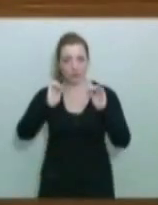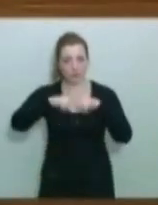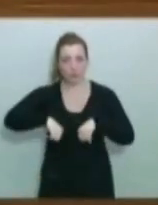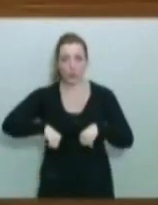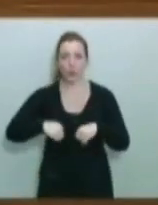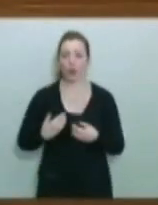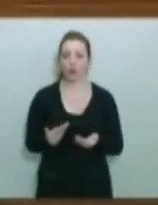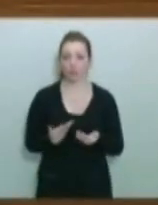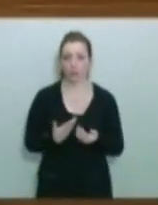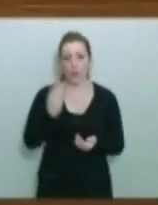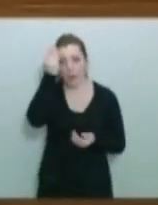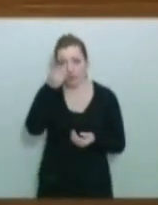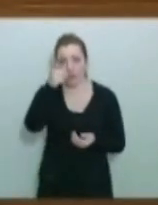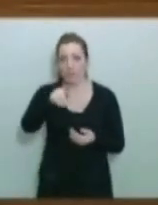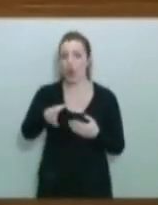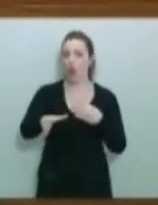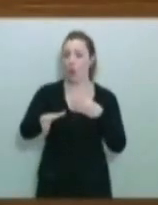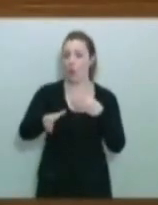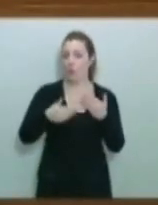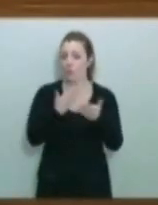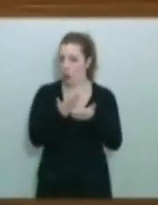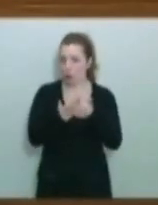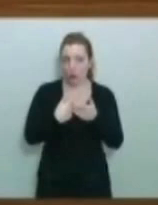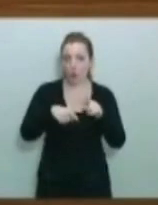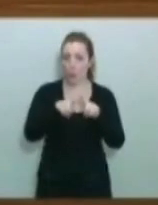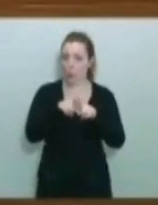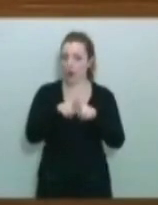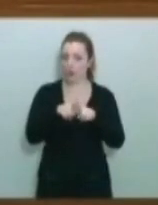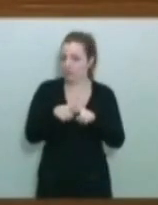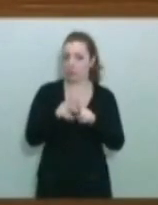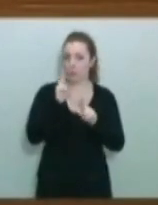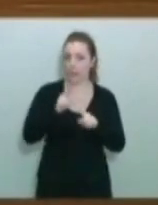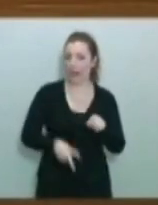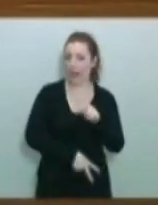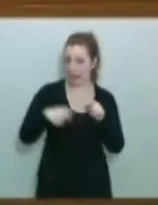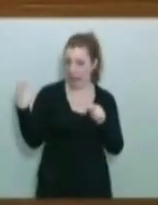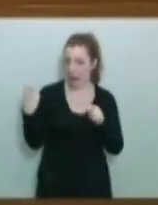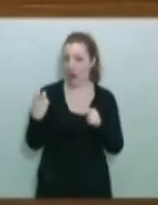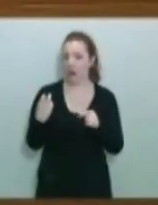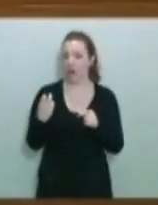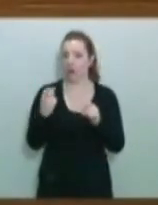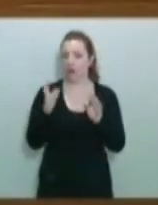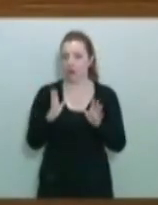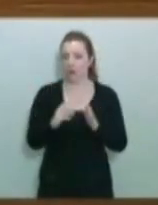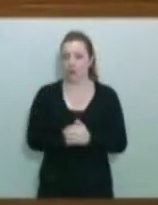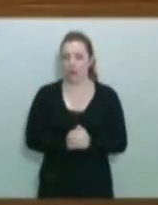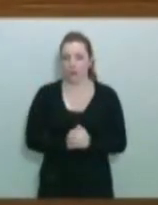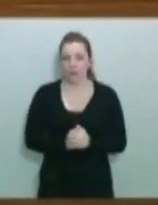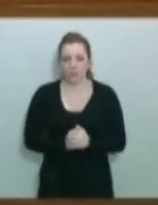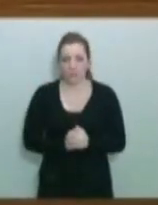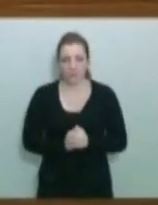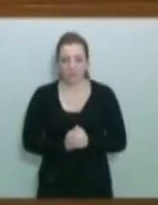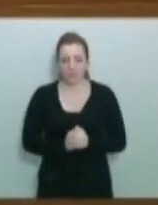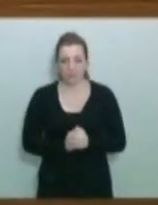moción que tenía una visión general, ¿no? También era una visión general y, además, descendía a lo concreto. O no, eso solo se le puede atribuir a usted. Bueno,